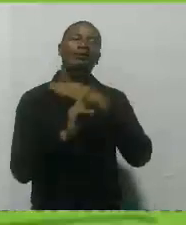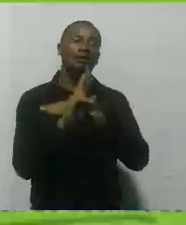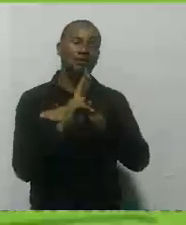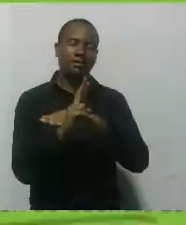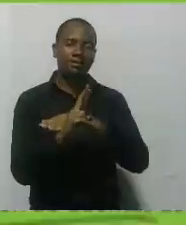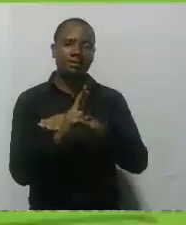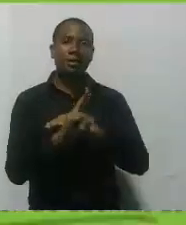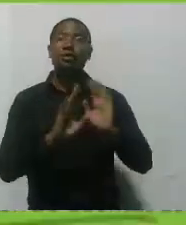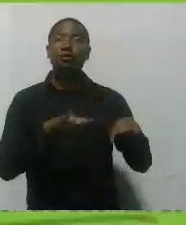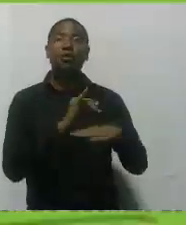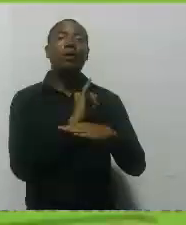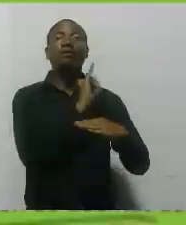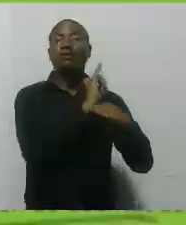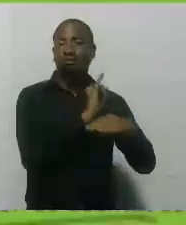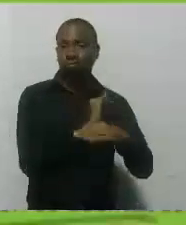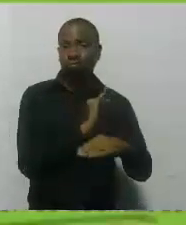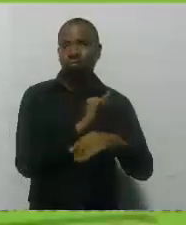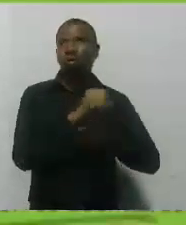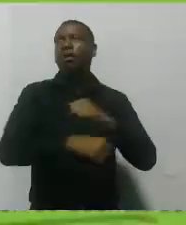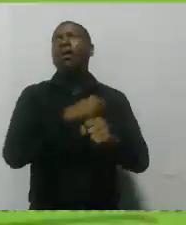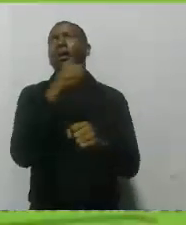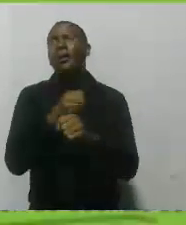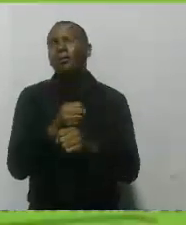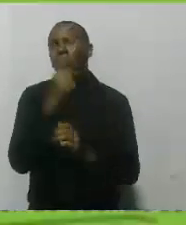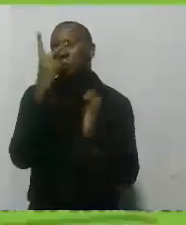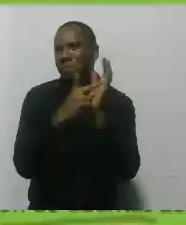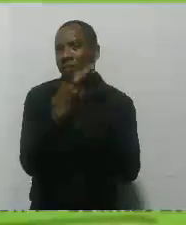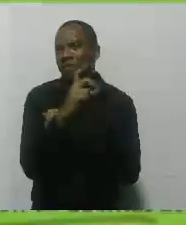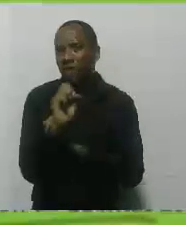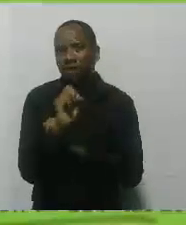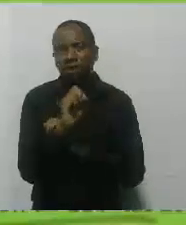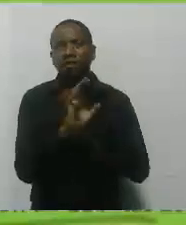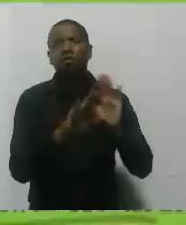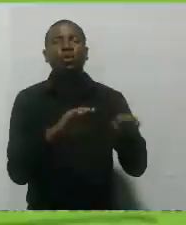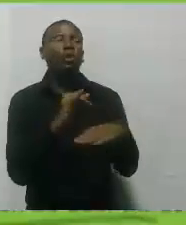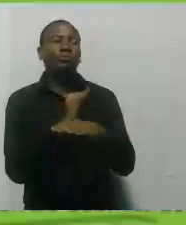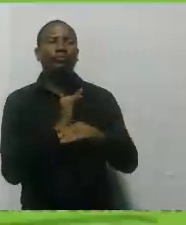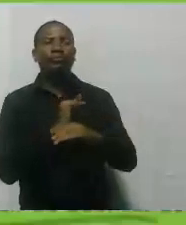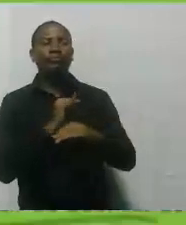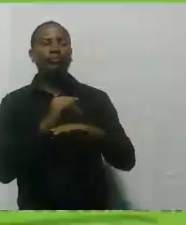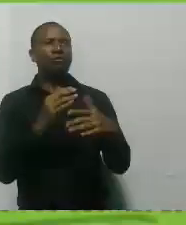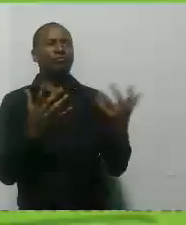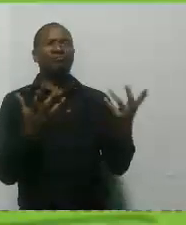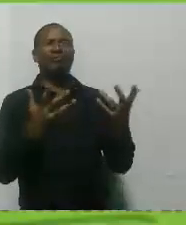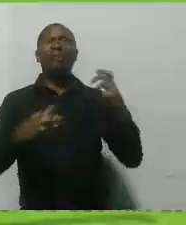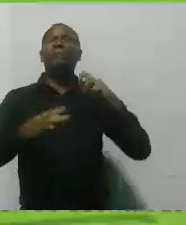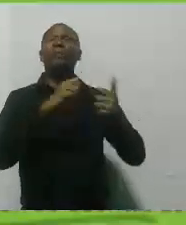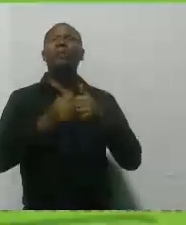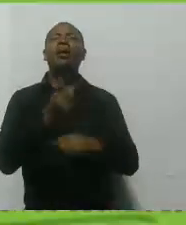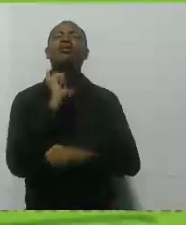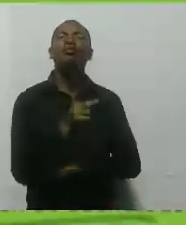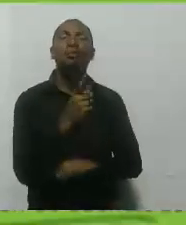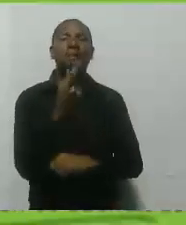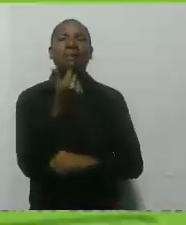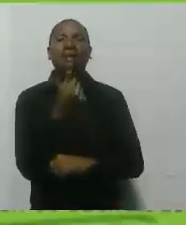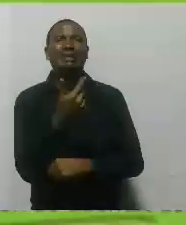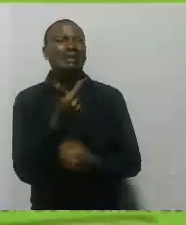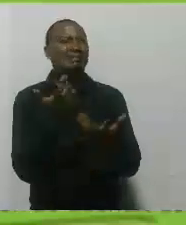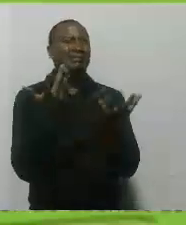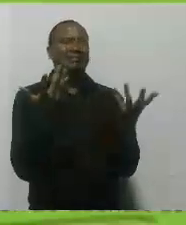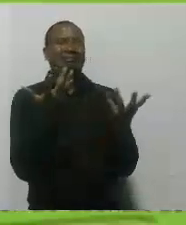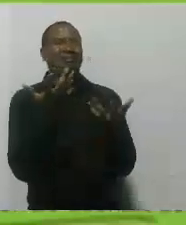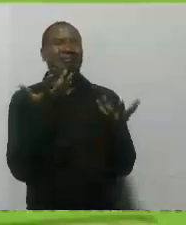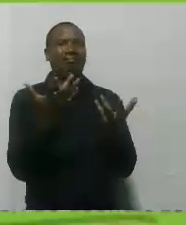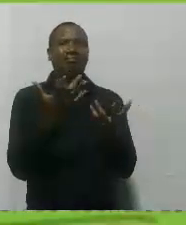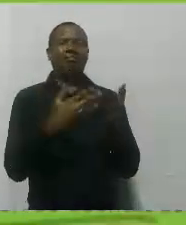un instituto que en el 2020 estaba resquebrajado financieramente y que ahora más adelante